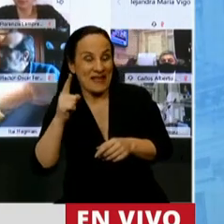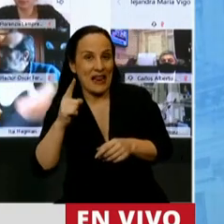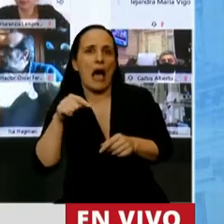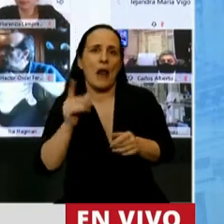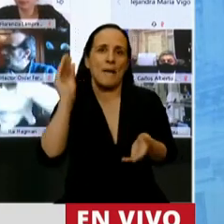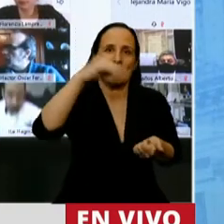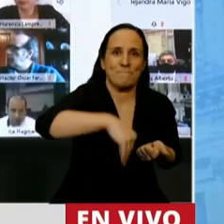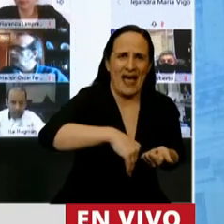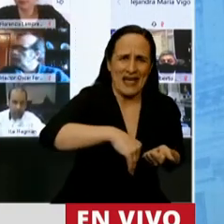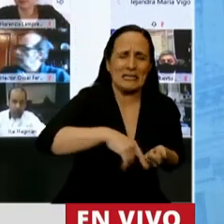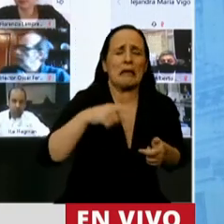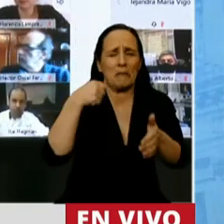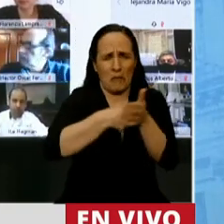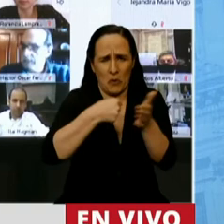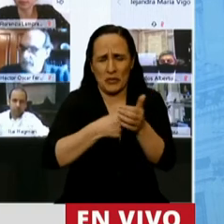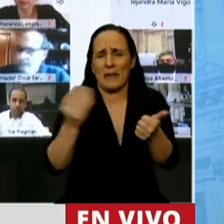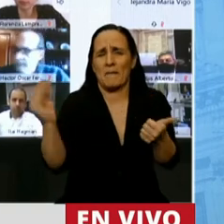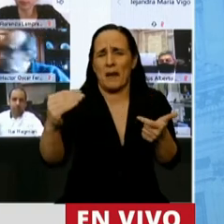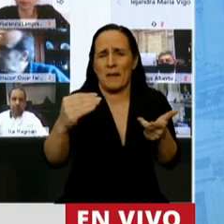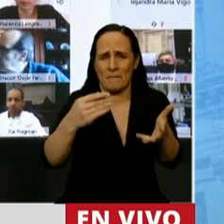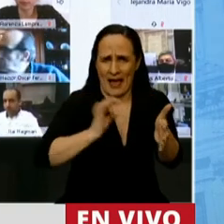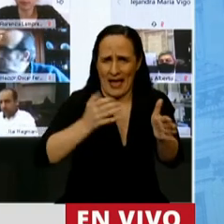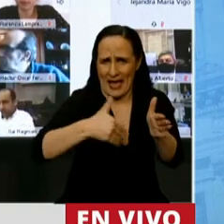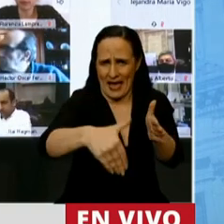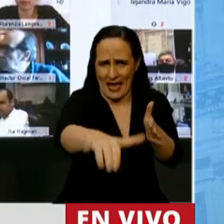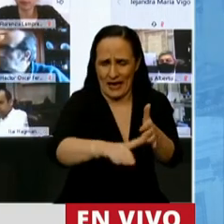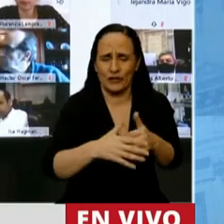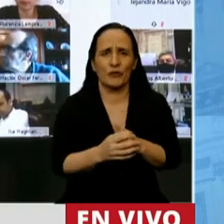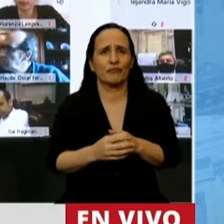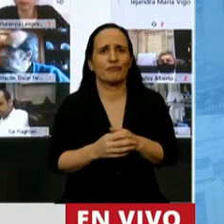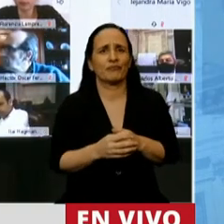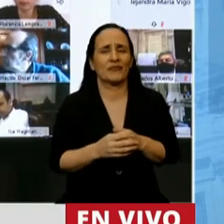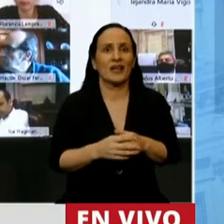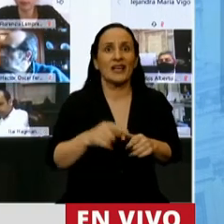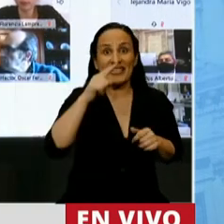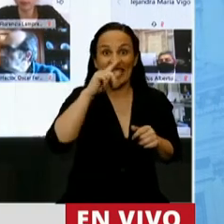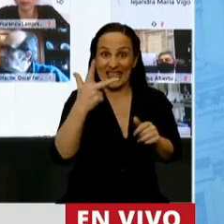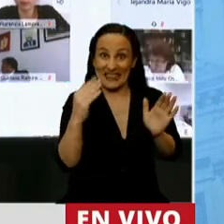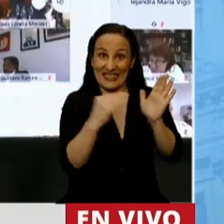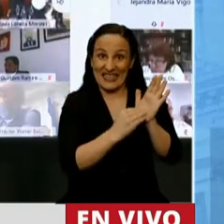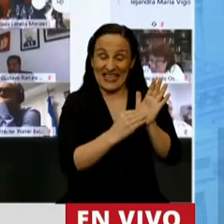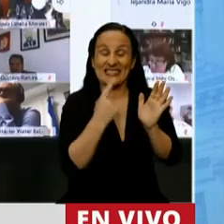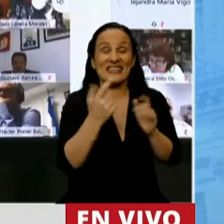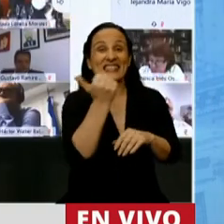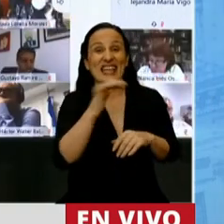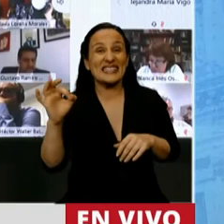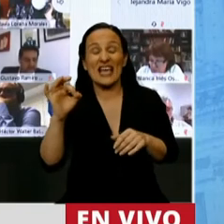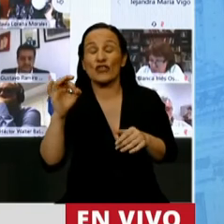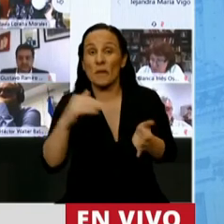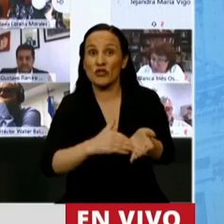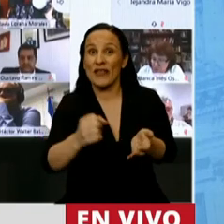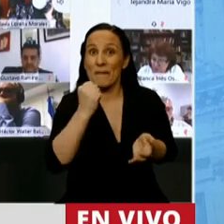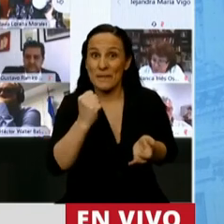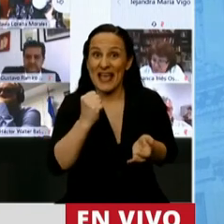vez seguiremos peleando por más fondos en el transcurso del año. En el 73 se incluyen 600 millones de pesos